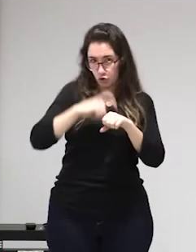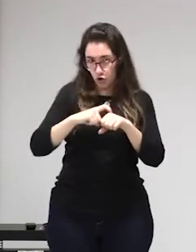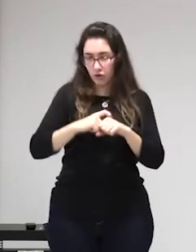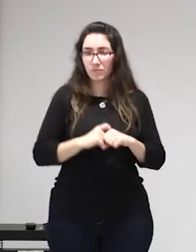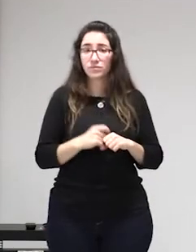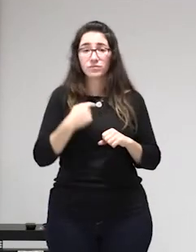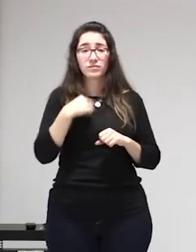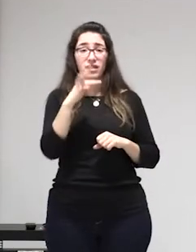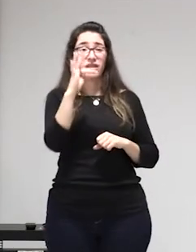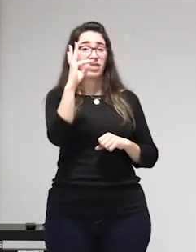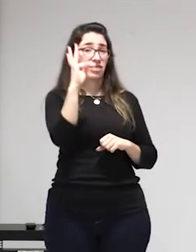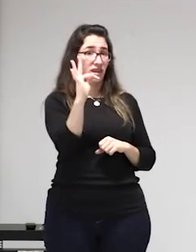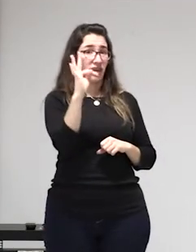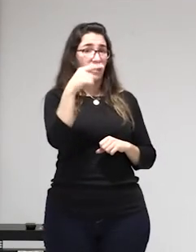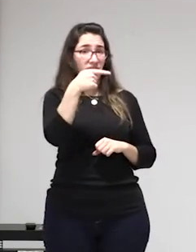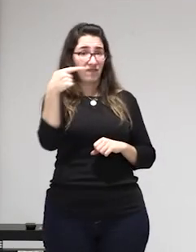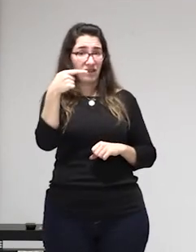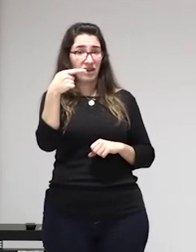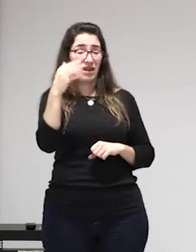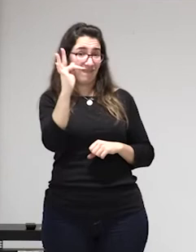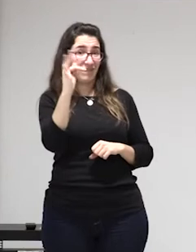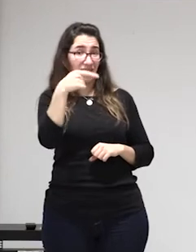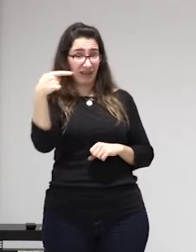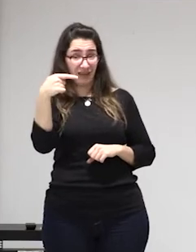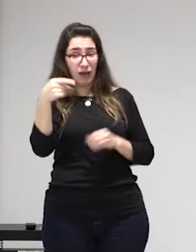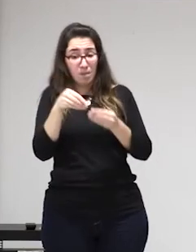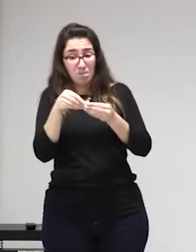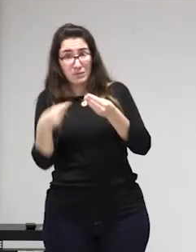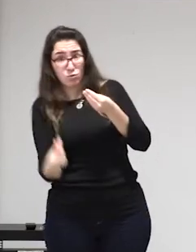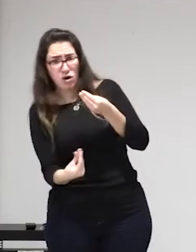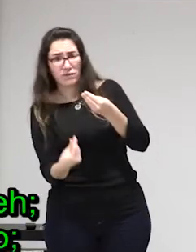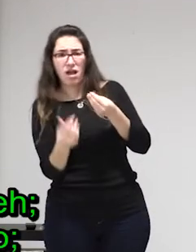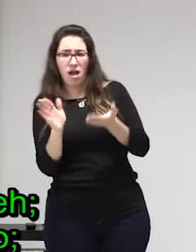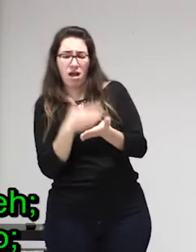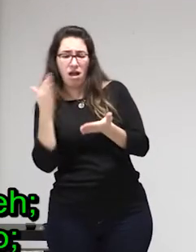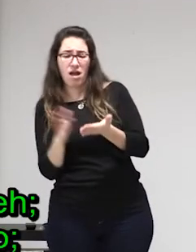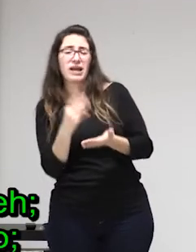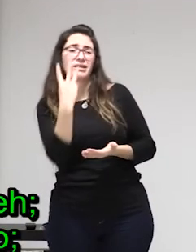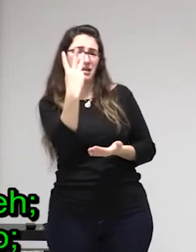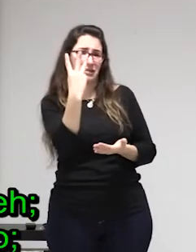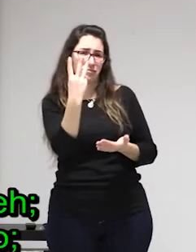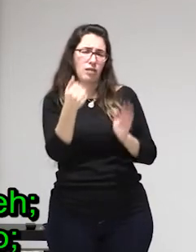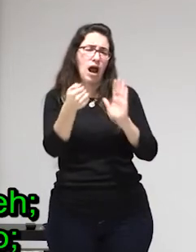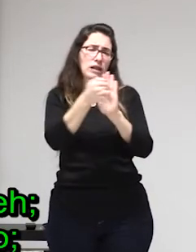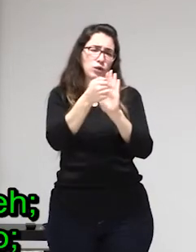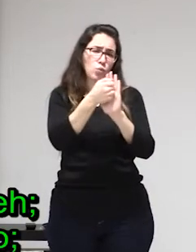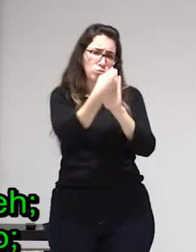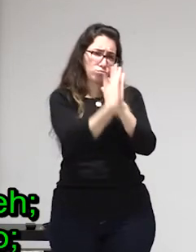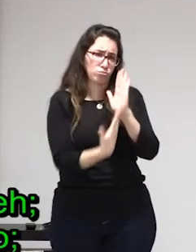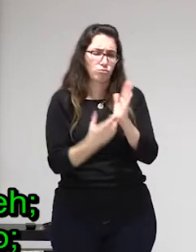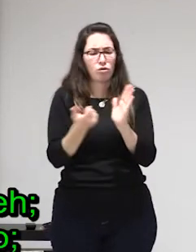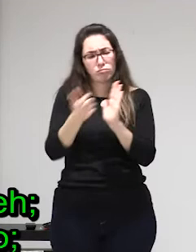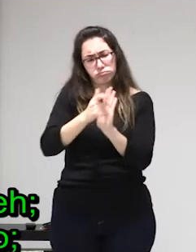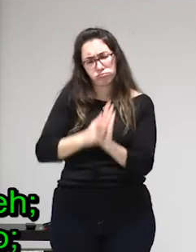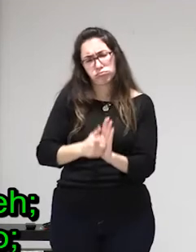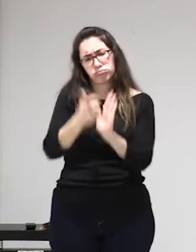trabajos sexuales trabajos para que nos escondamos todas esas que no están mirando la cara quizás no están empoderadas quizás sobre